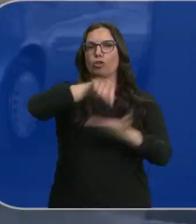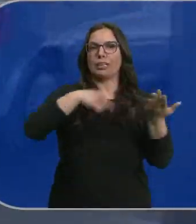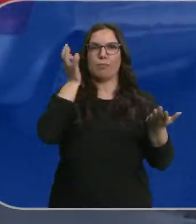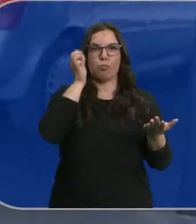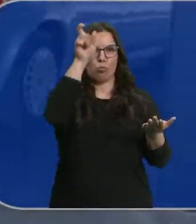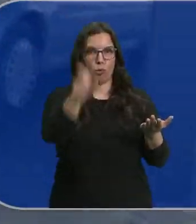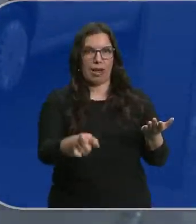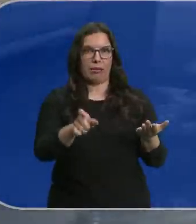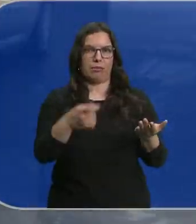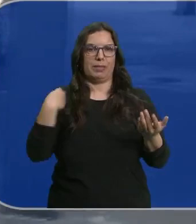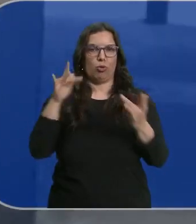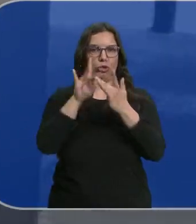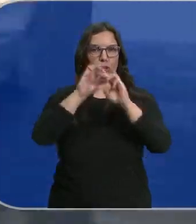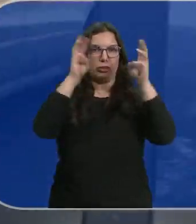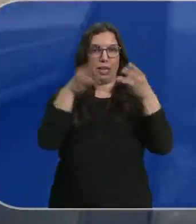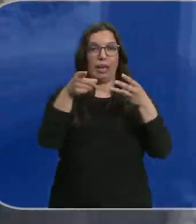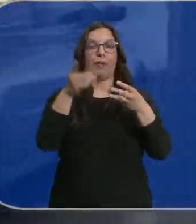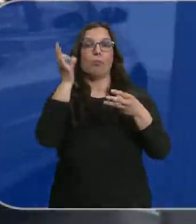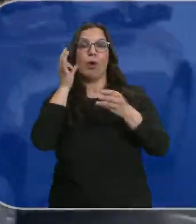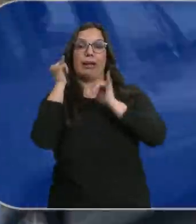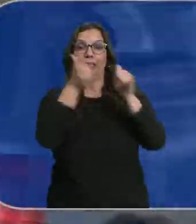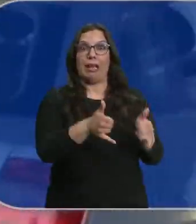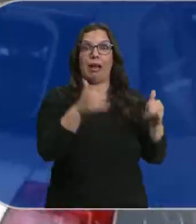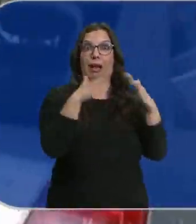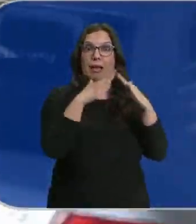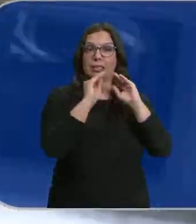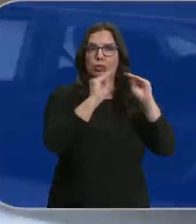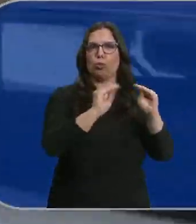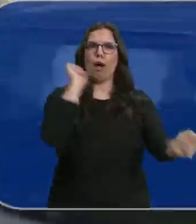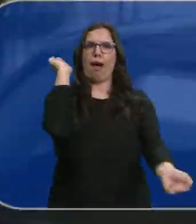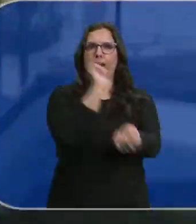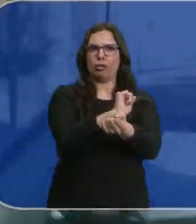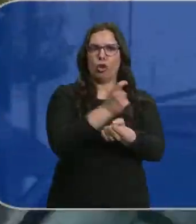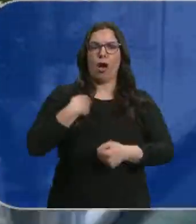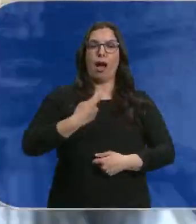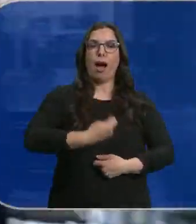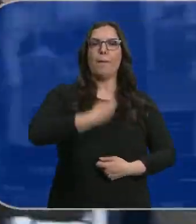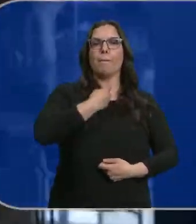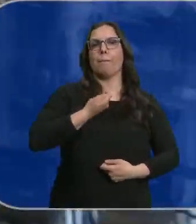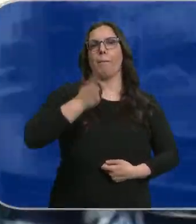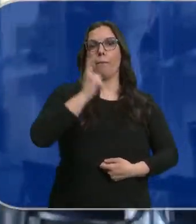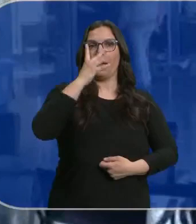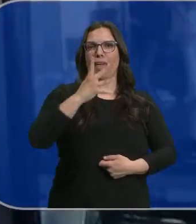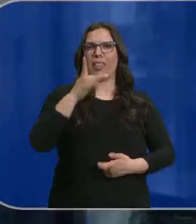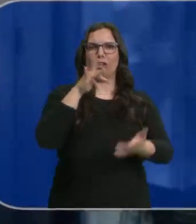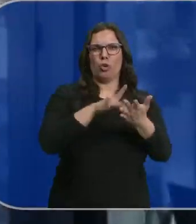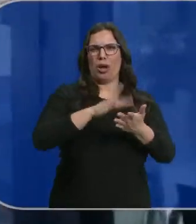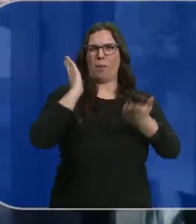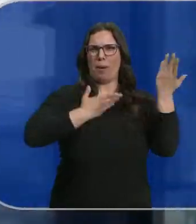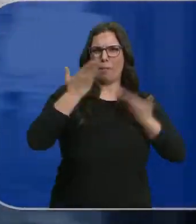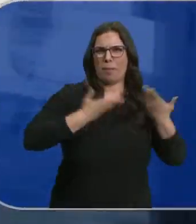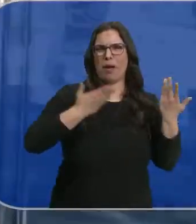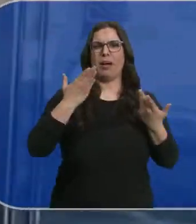los servicios de la mujer a través de Internet y cuando llegó al domicilio la maniató y amenazó con una navaja mientras la sometía a todo tipo de